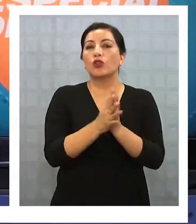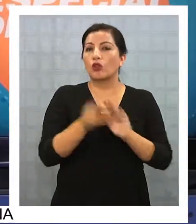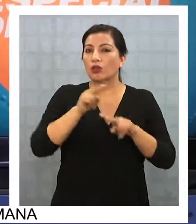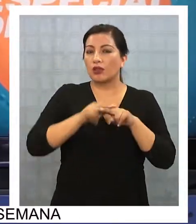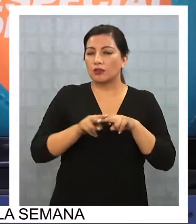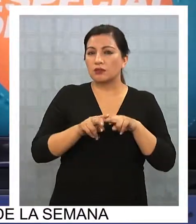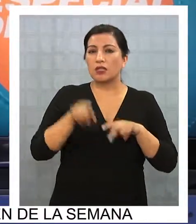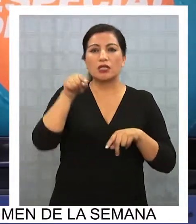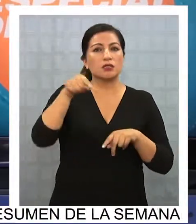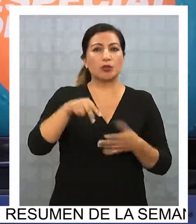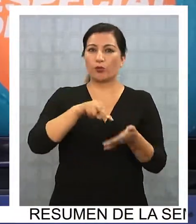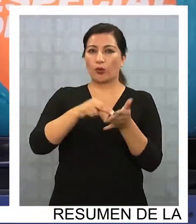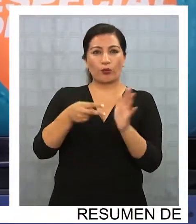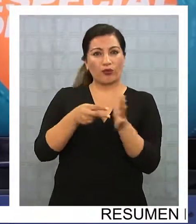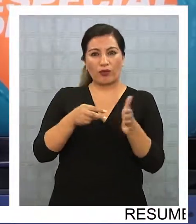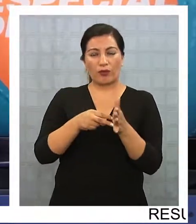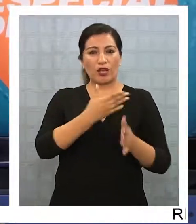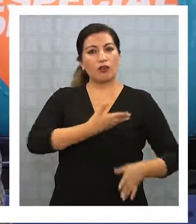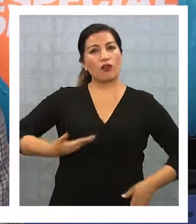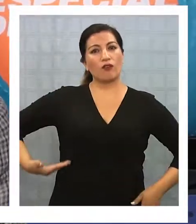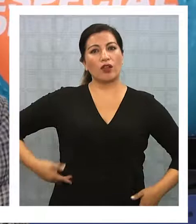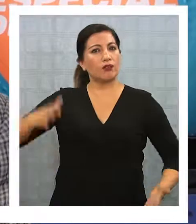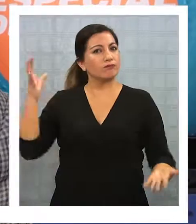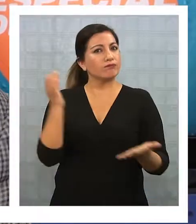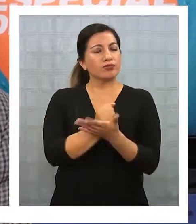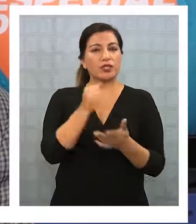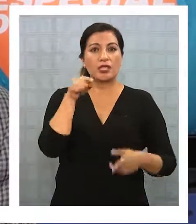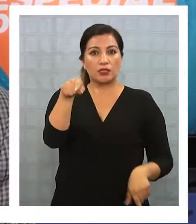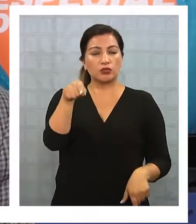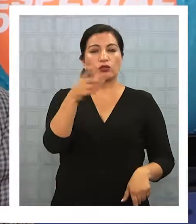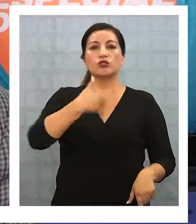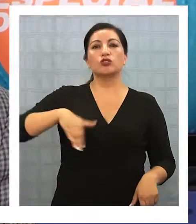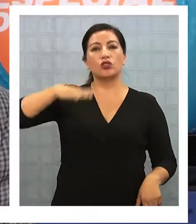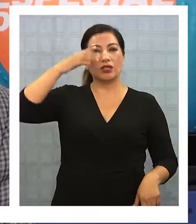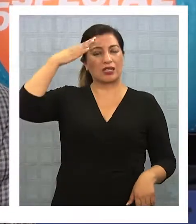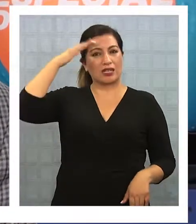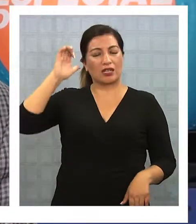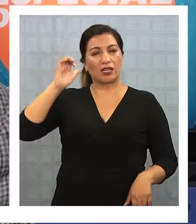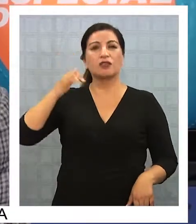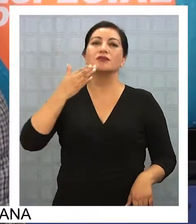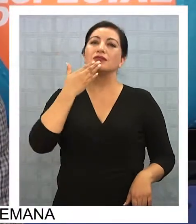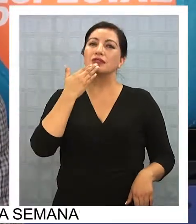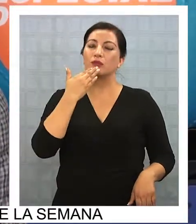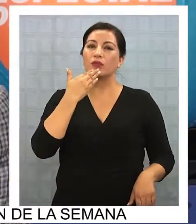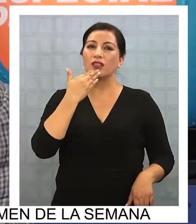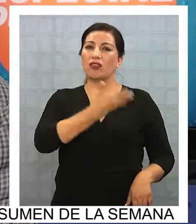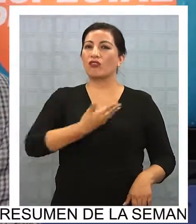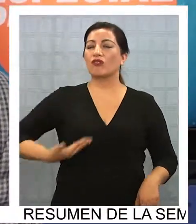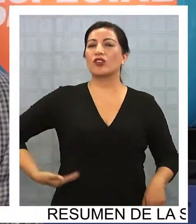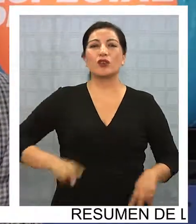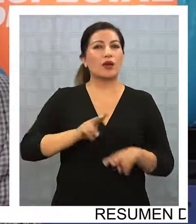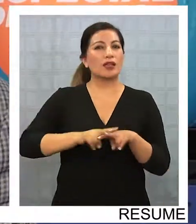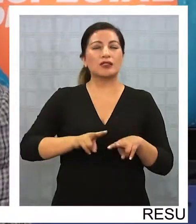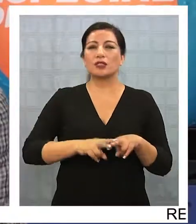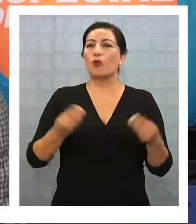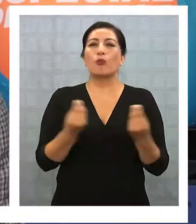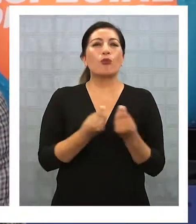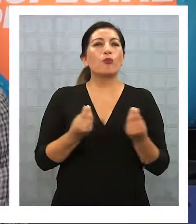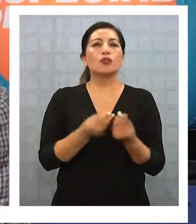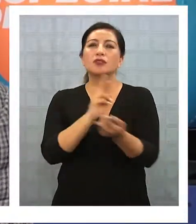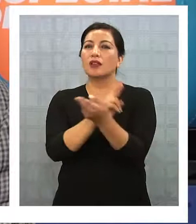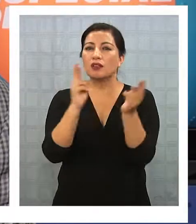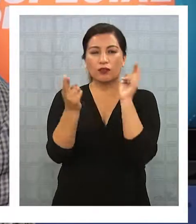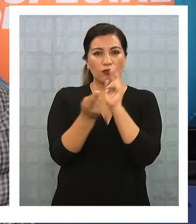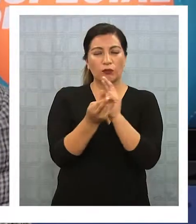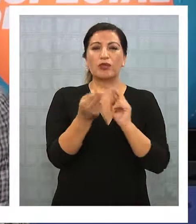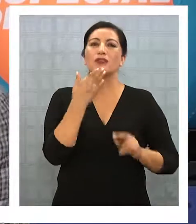fragmentada quebrada como esta era muy difícil que el gobierno tuviera éxito segundo creo que el gobierno también pecó de un voluntarismo excesivo se trataron de hacer